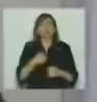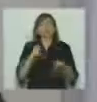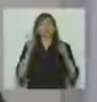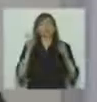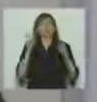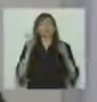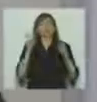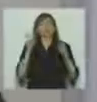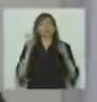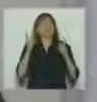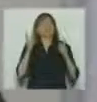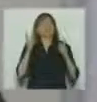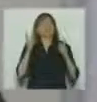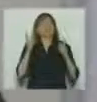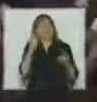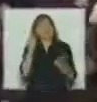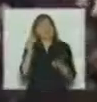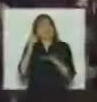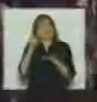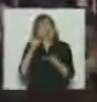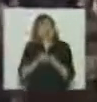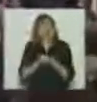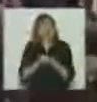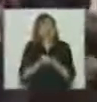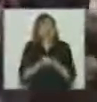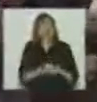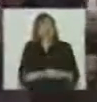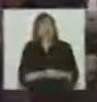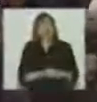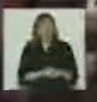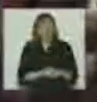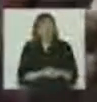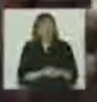hecho siempre nunca llegué nunca